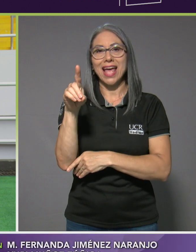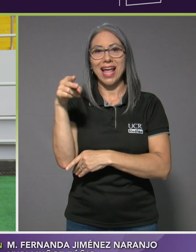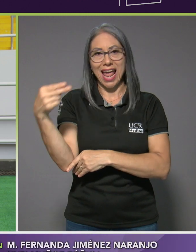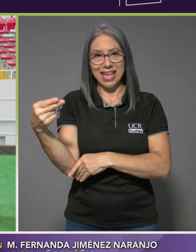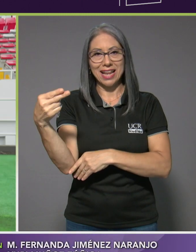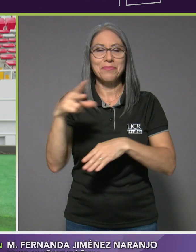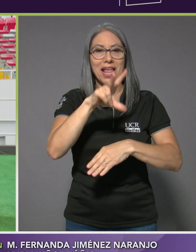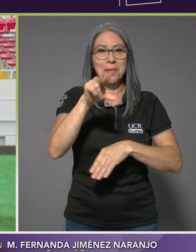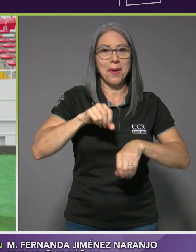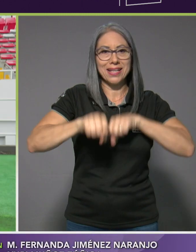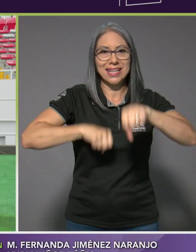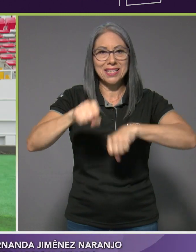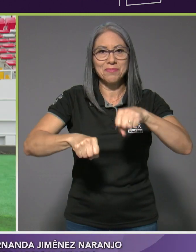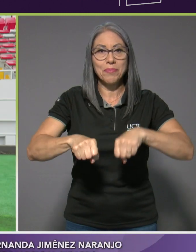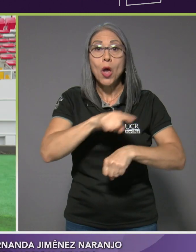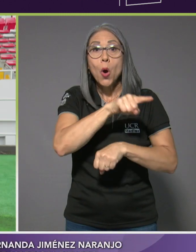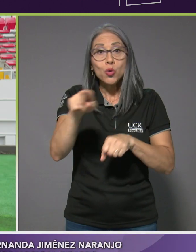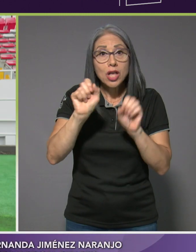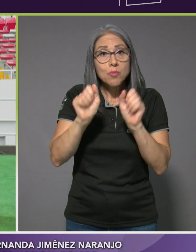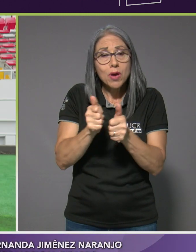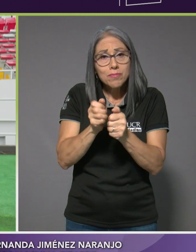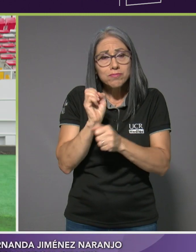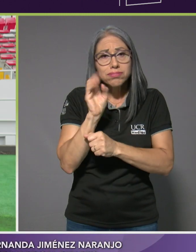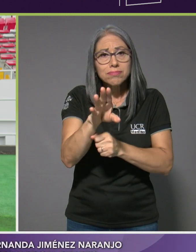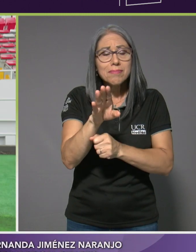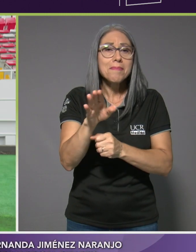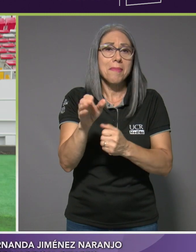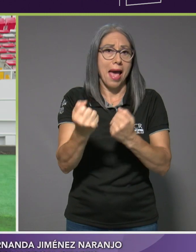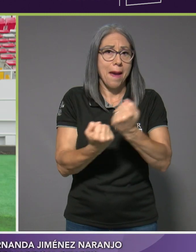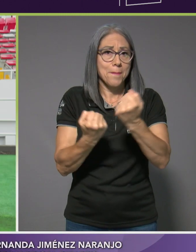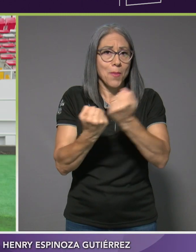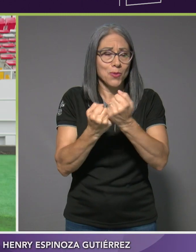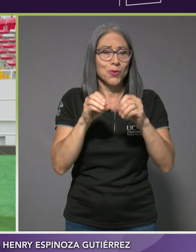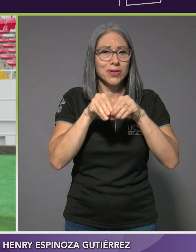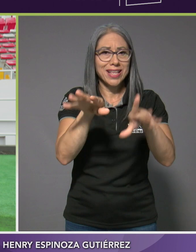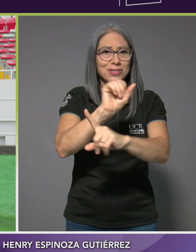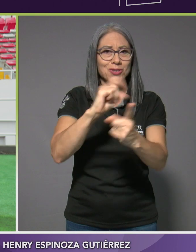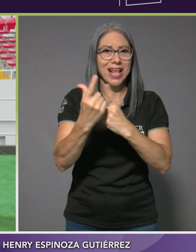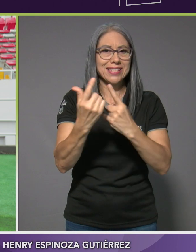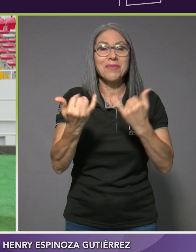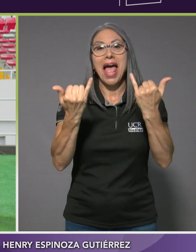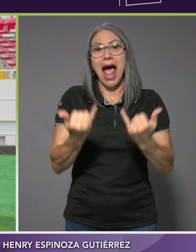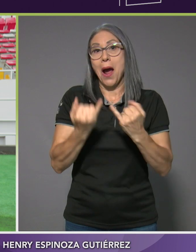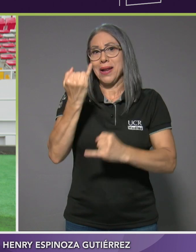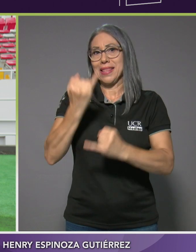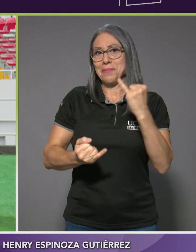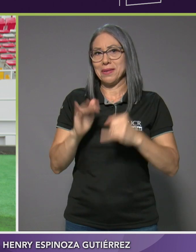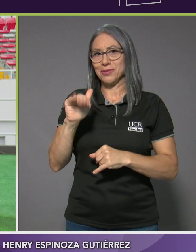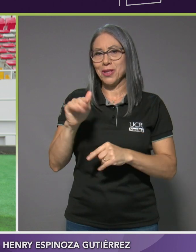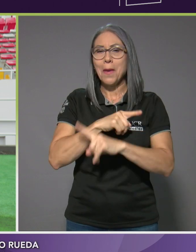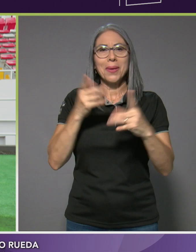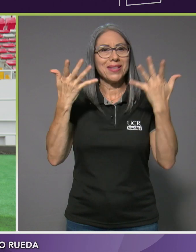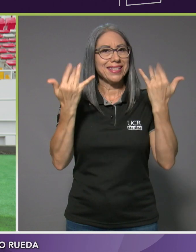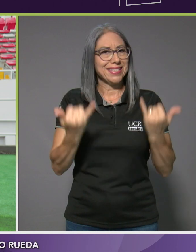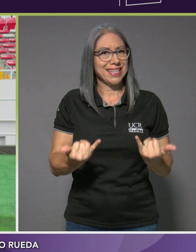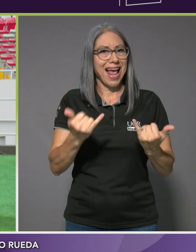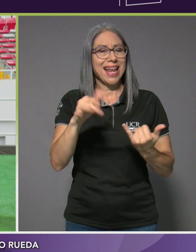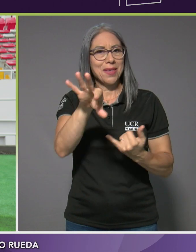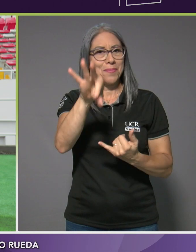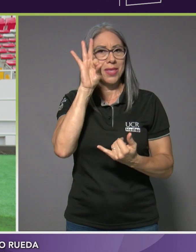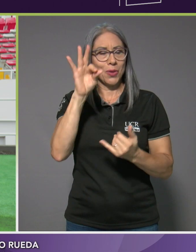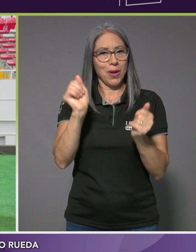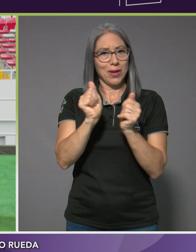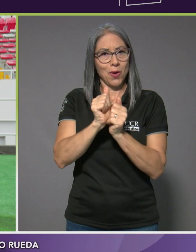el paraciclismo. Déjele sus mensajes de apoyo a también en nuestras redes sociales. Ahora nos despedimos, pero desde ya le invito a acompañarme la próxima